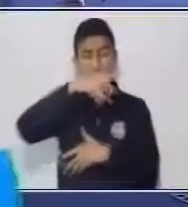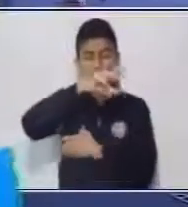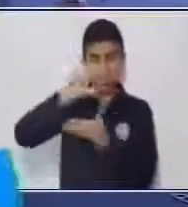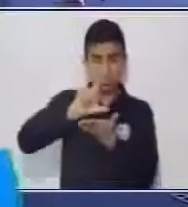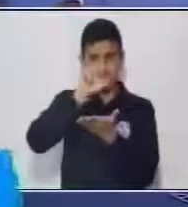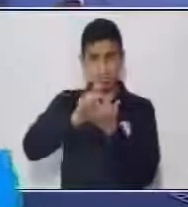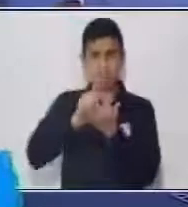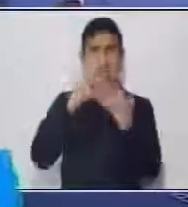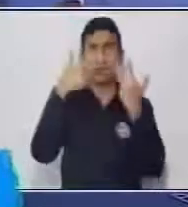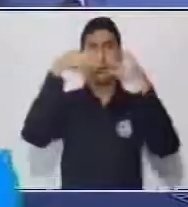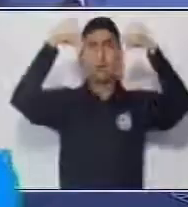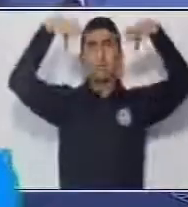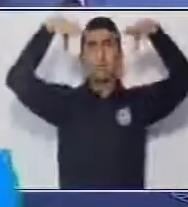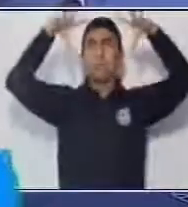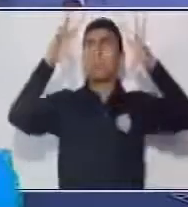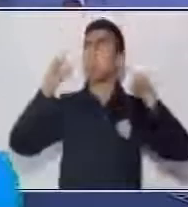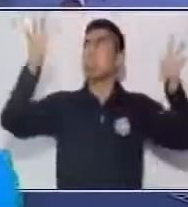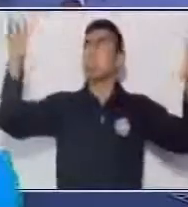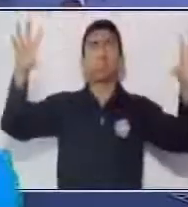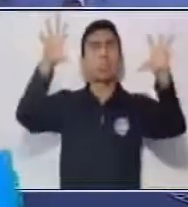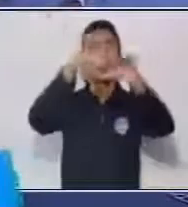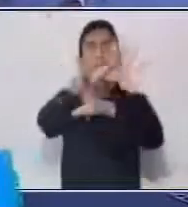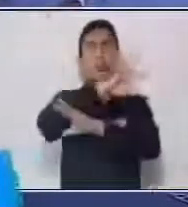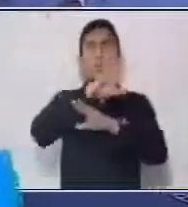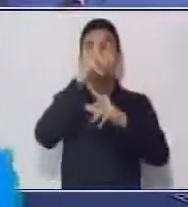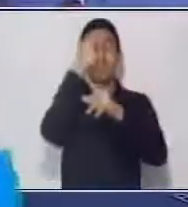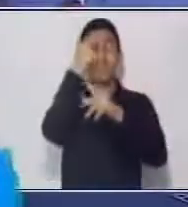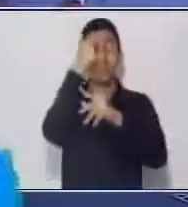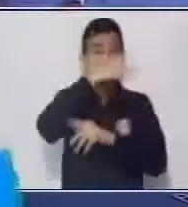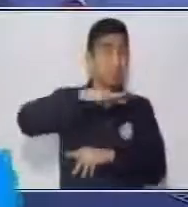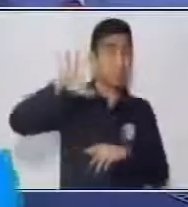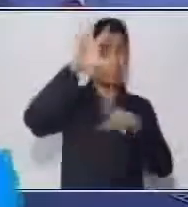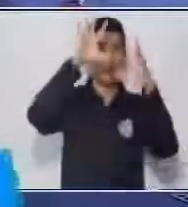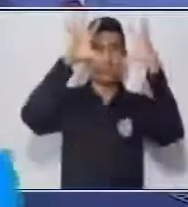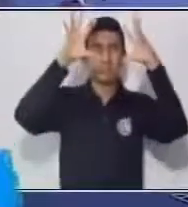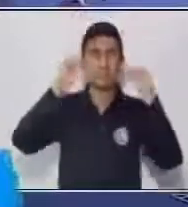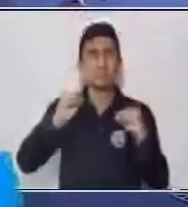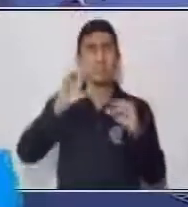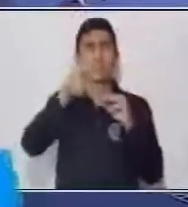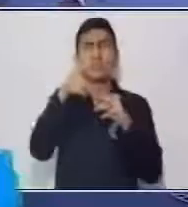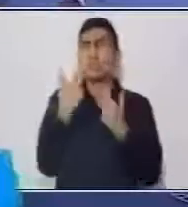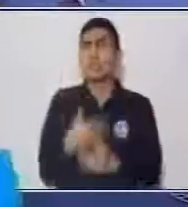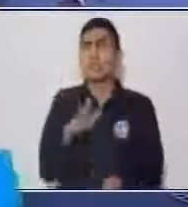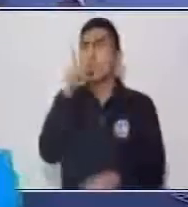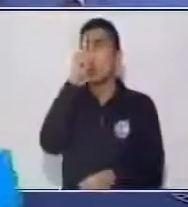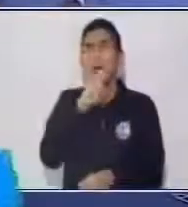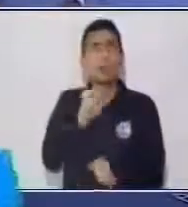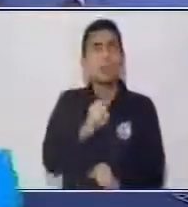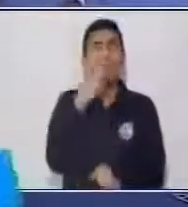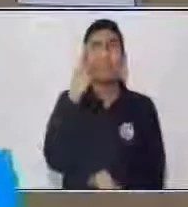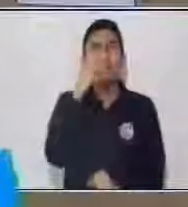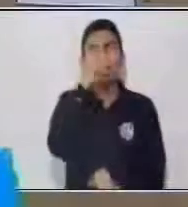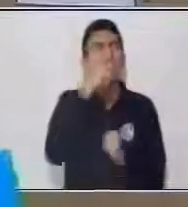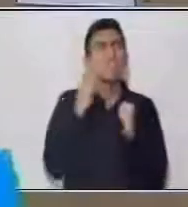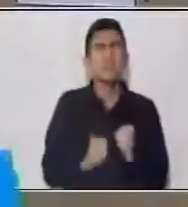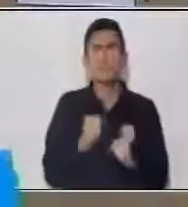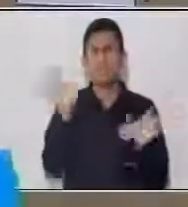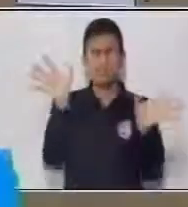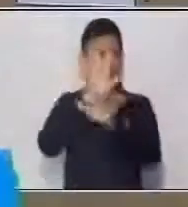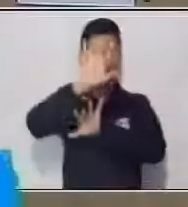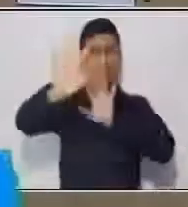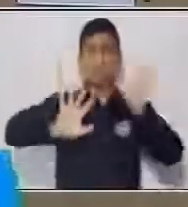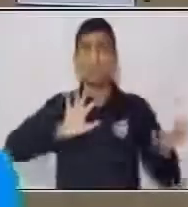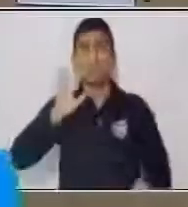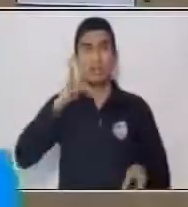Nos quedamos a oscuras totalmente y no podíamos ver nada a nuestro alrededor. Fue